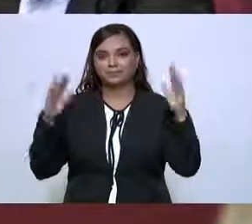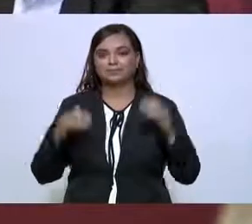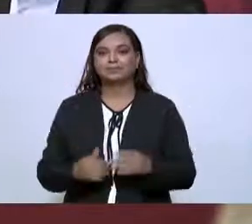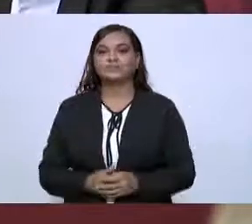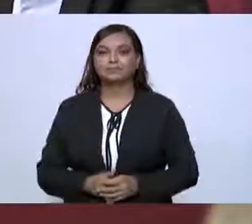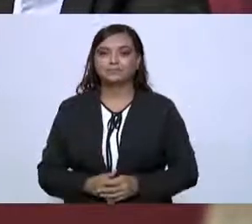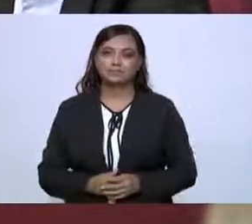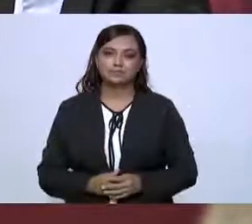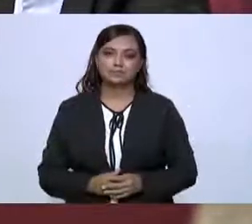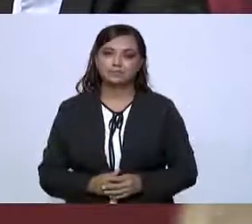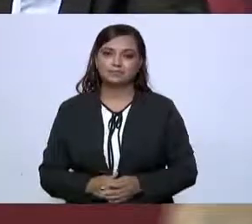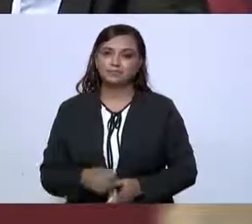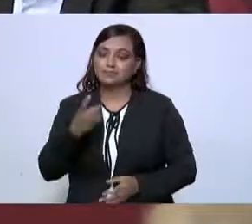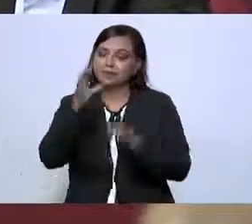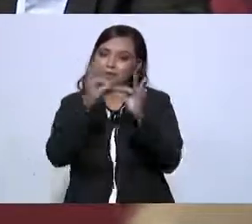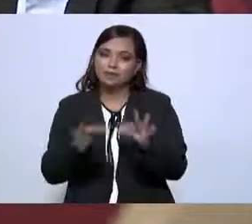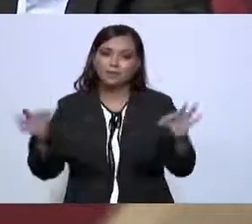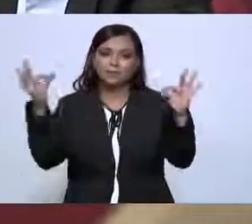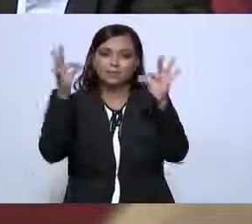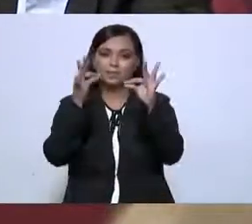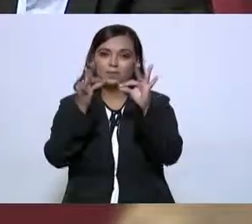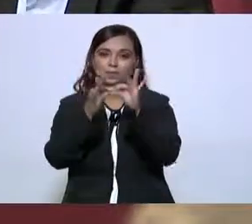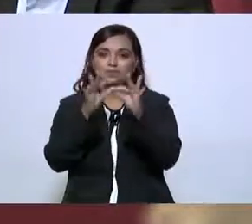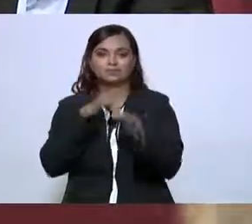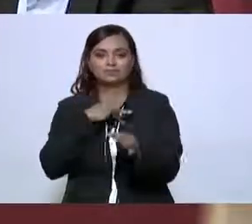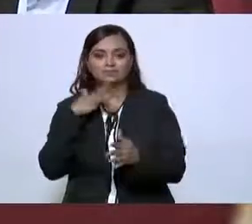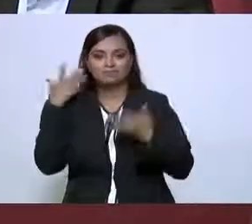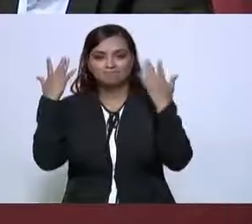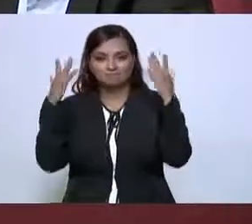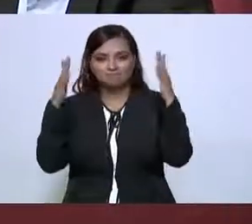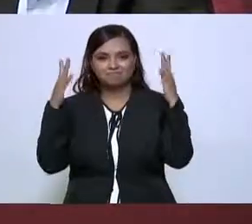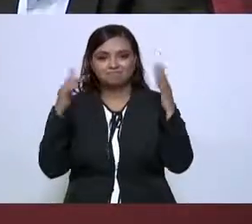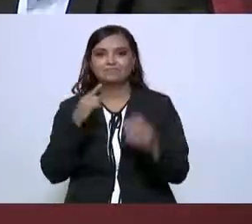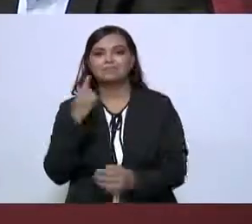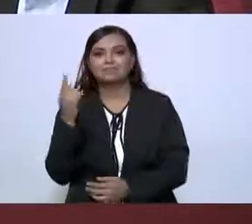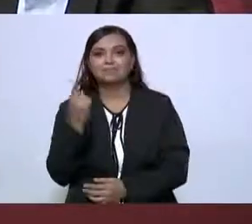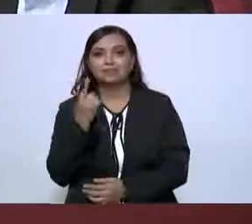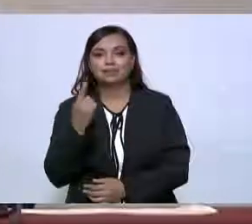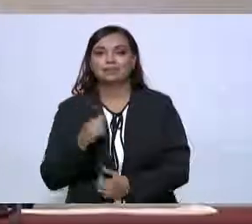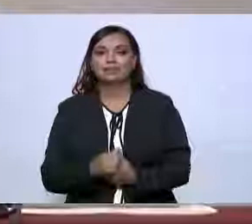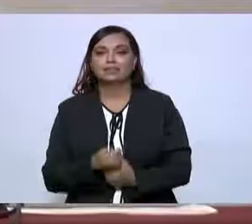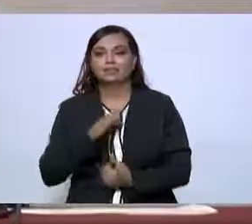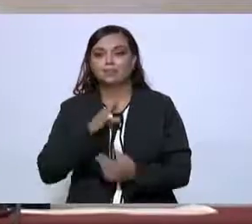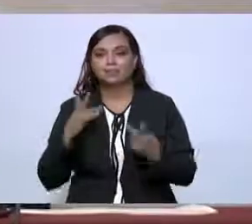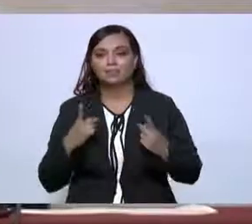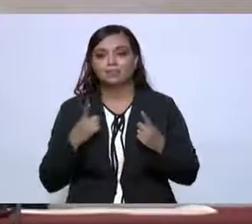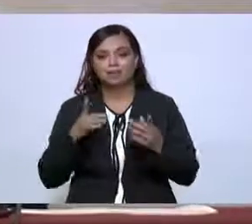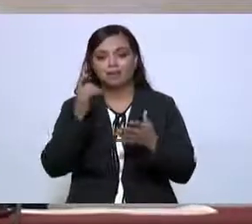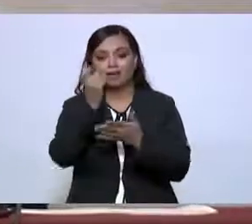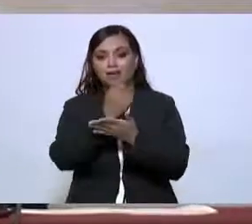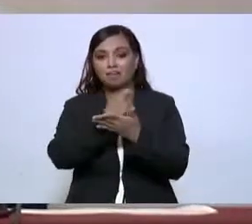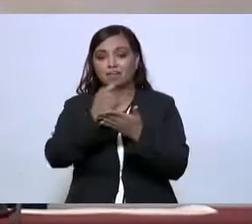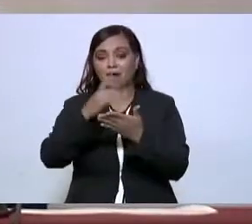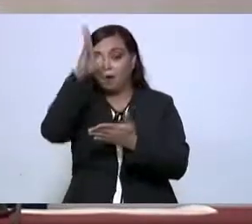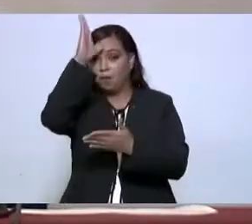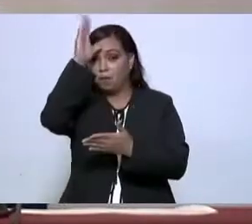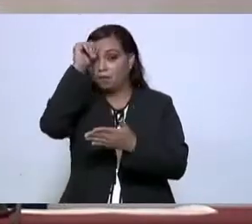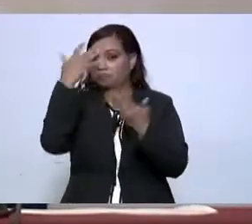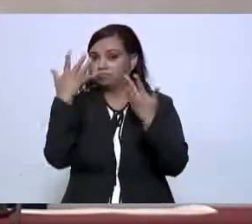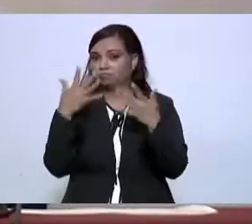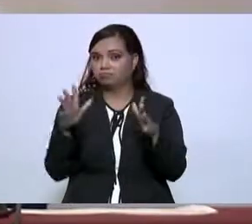Es muy importante, celebro que se haya firmado ya el acuerdo